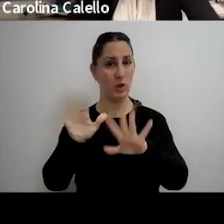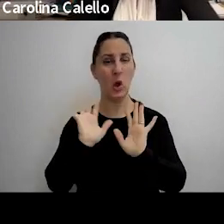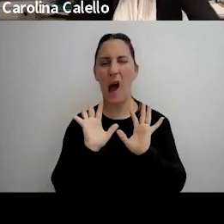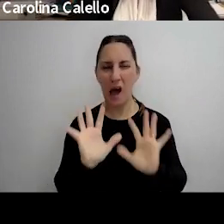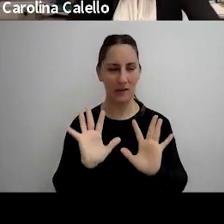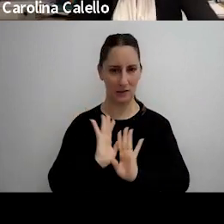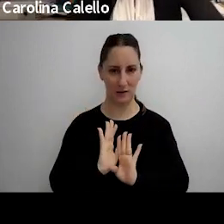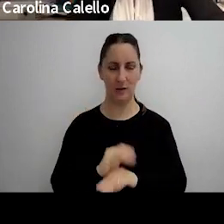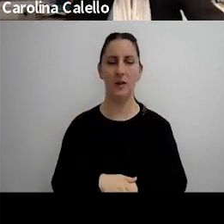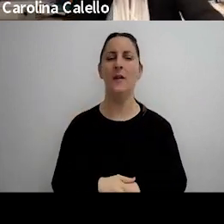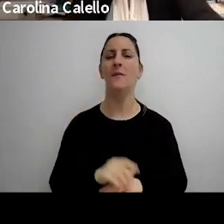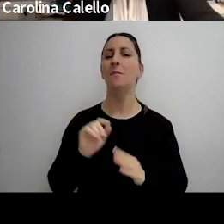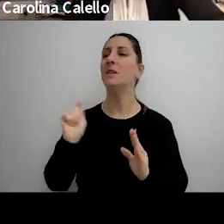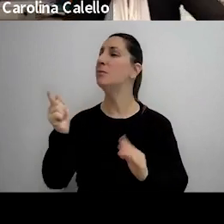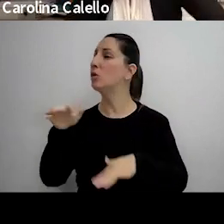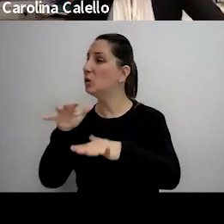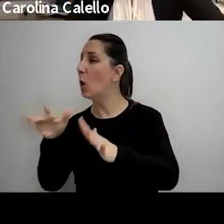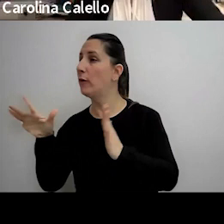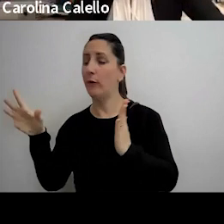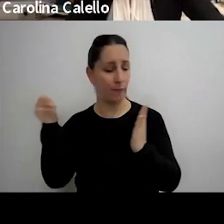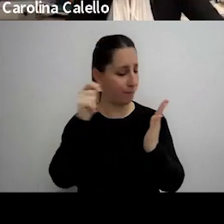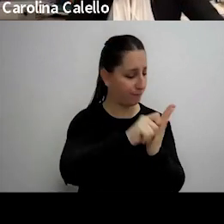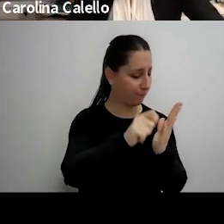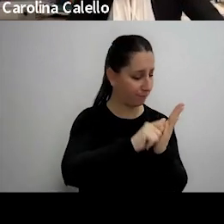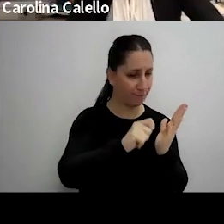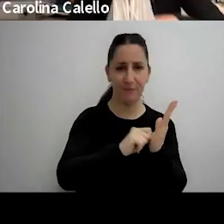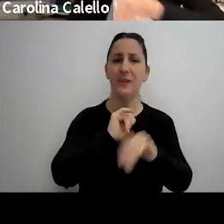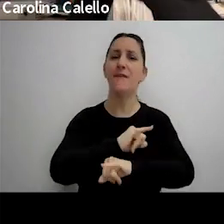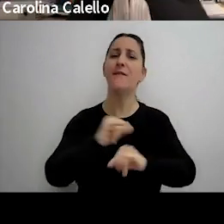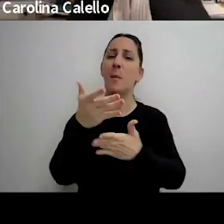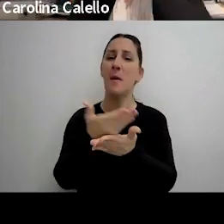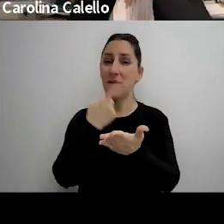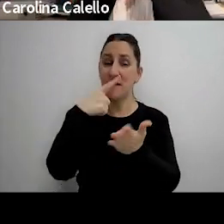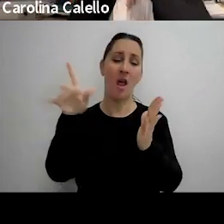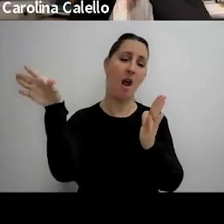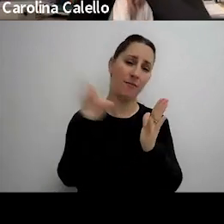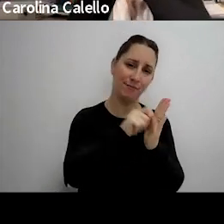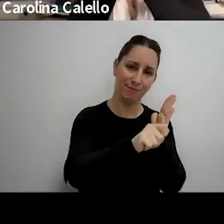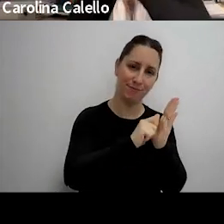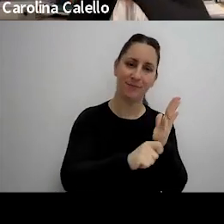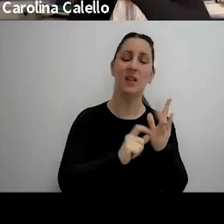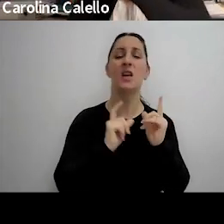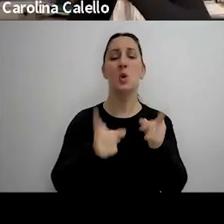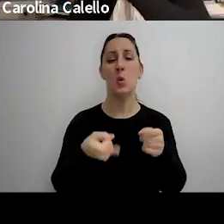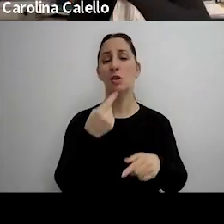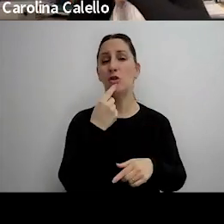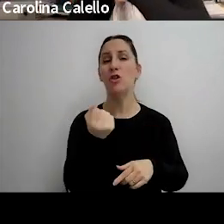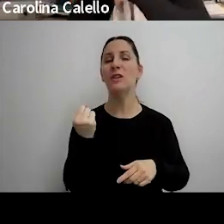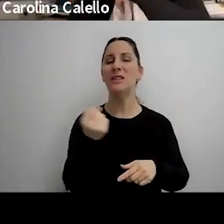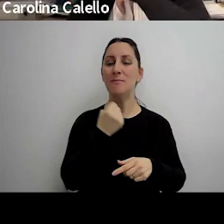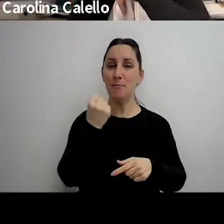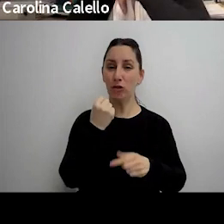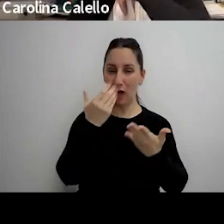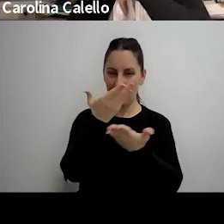era simplemente una transcripción del informe final de inspección no obstante eso reitero la importancia de ese